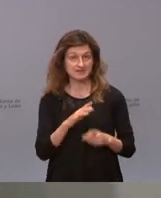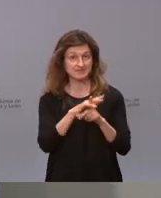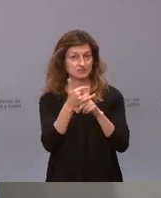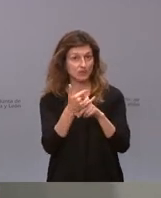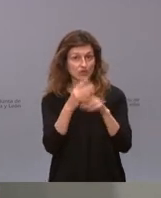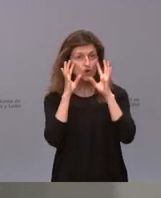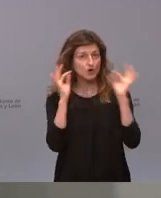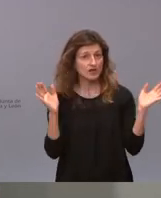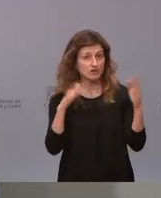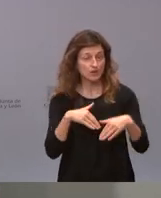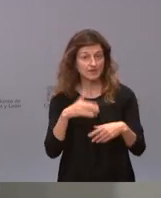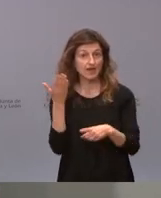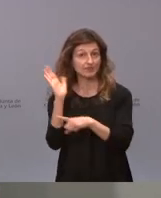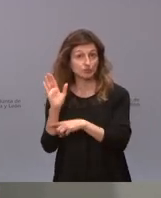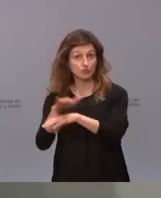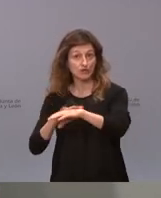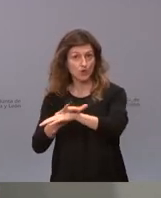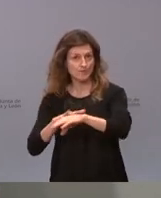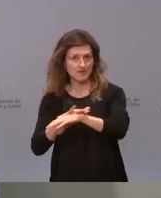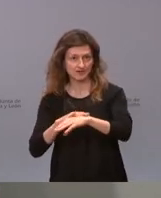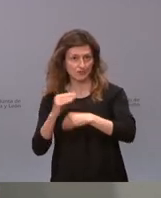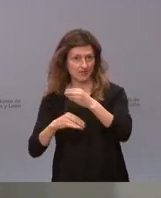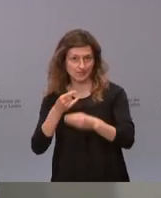es incongruente y la actitud del gobierno negligente